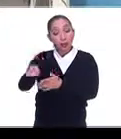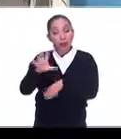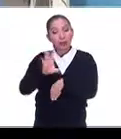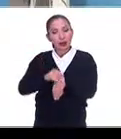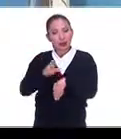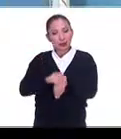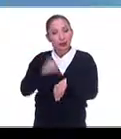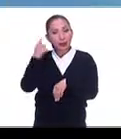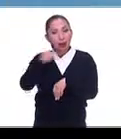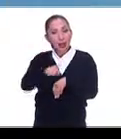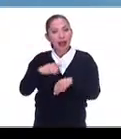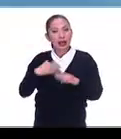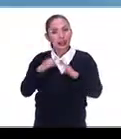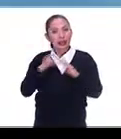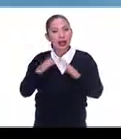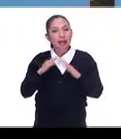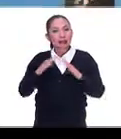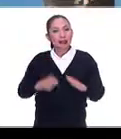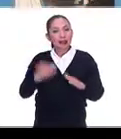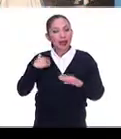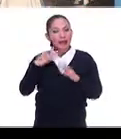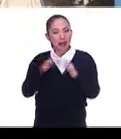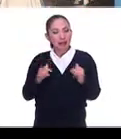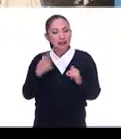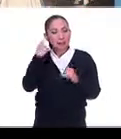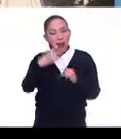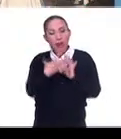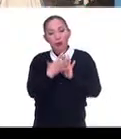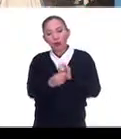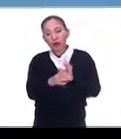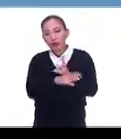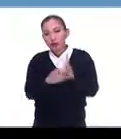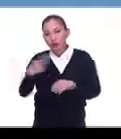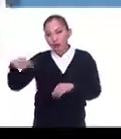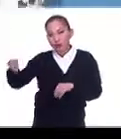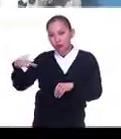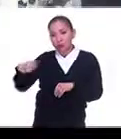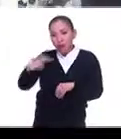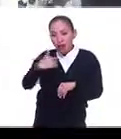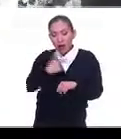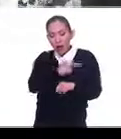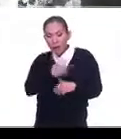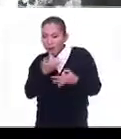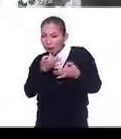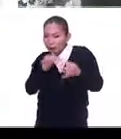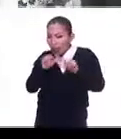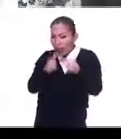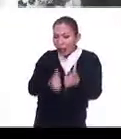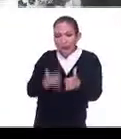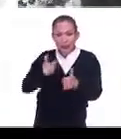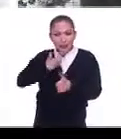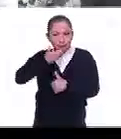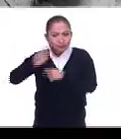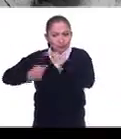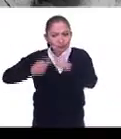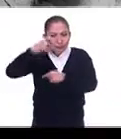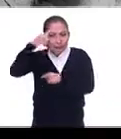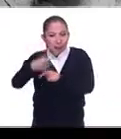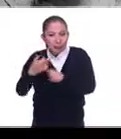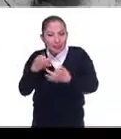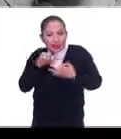autorizada por la Casa de Moda Francesa para reproducirlos. Pero su gusto por el arte y las tradiciones mexicanas